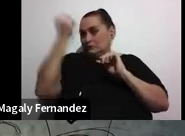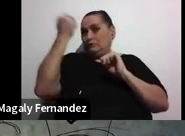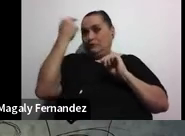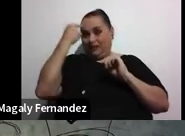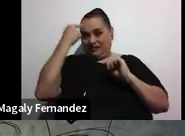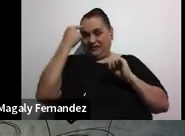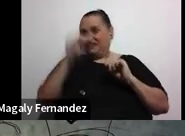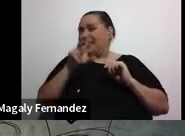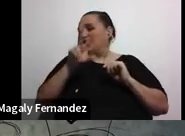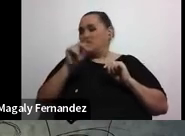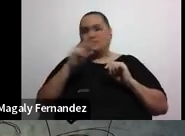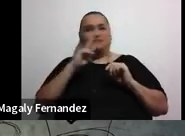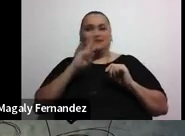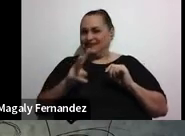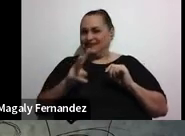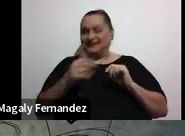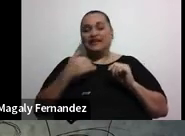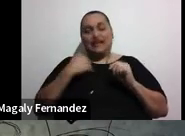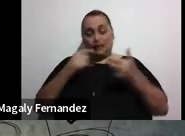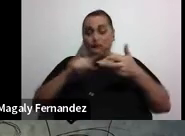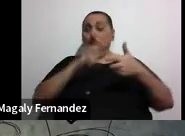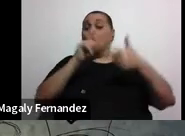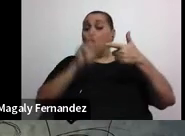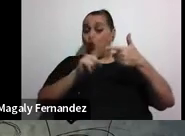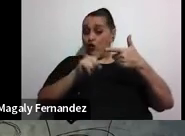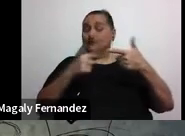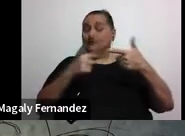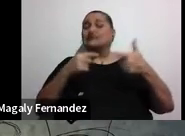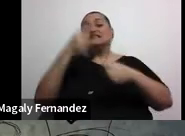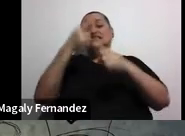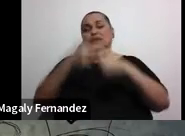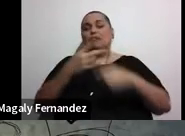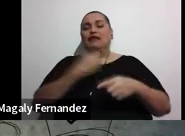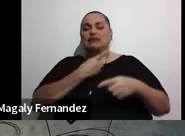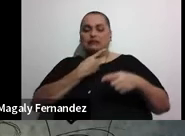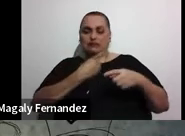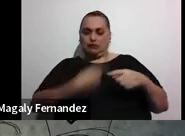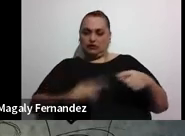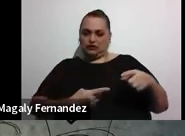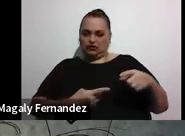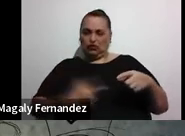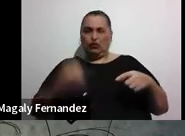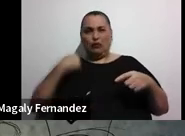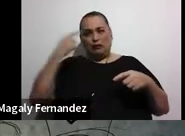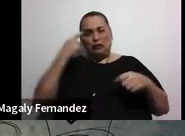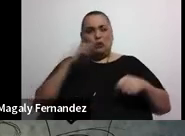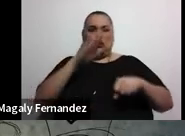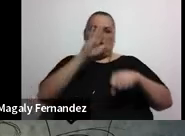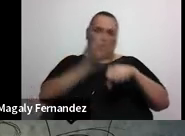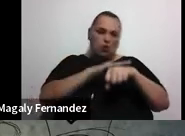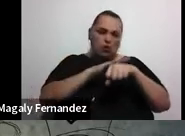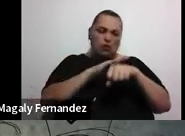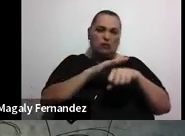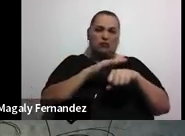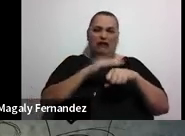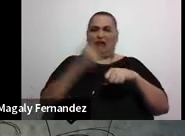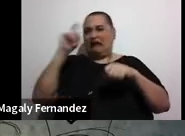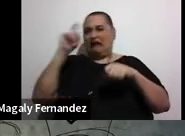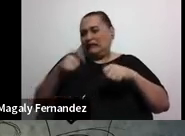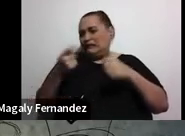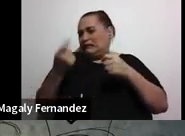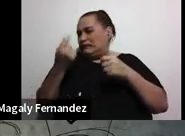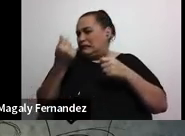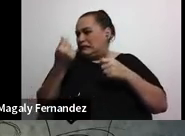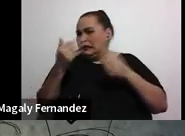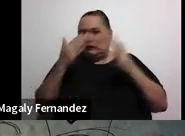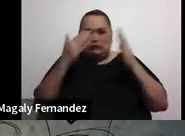Y tenemos esta otra que vamos a llamar depresión. En la depresión echamos culpa, echamos la devaluación. Es decir,